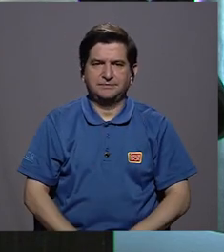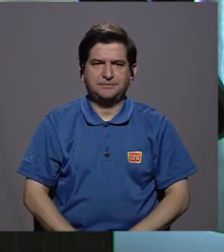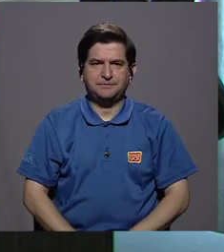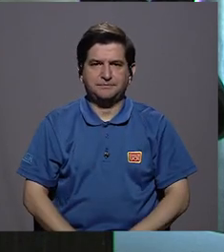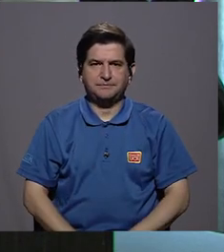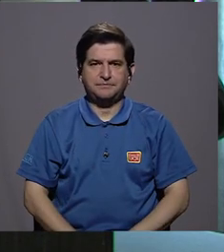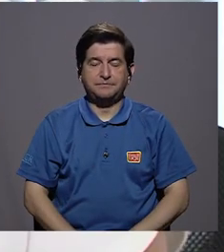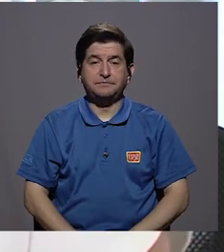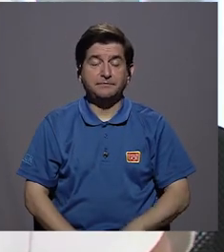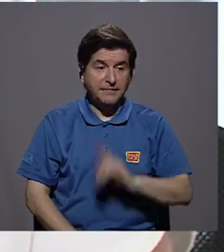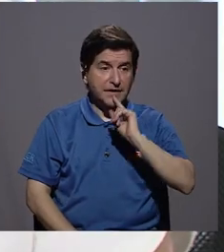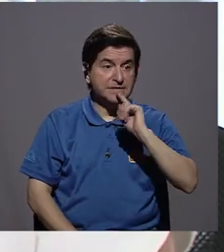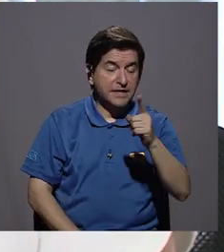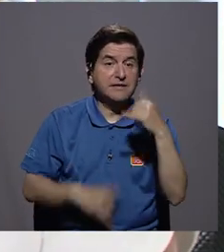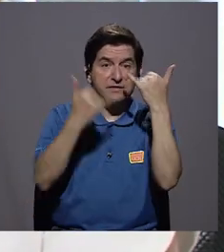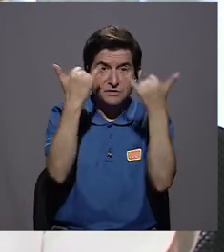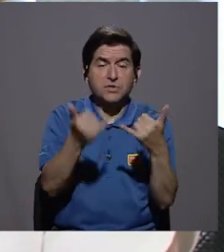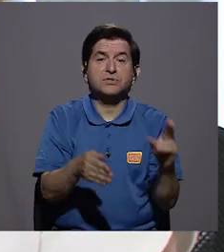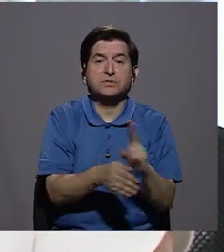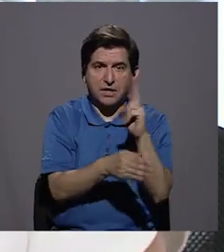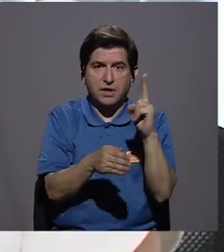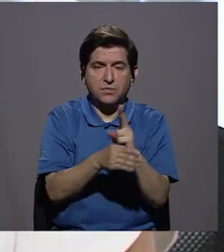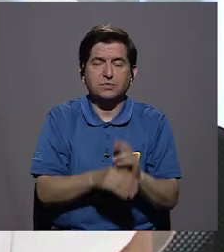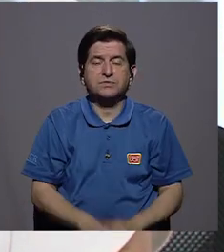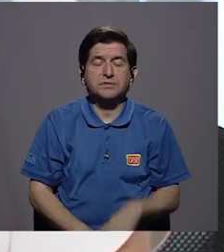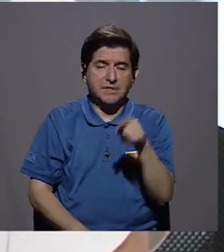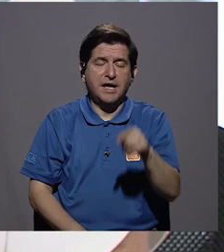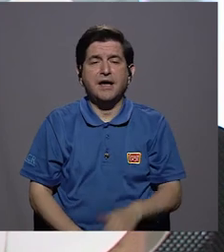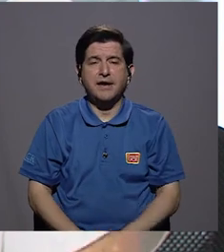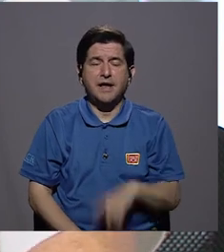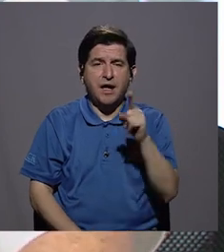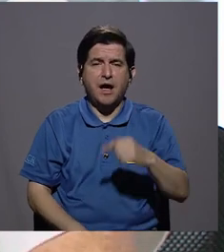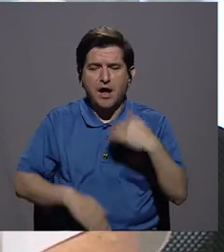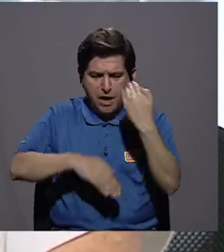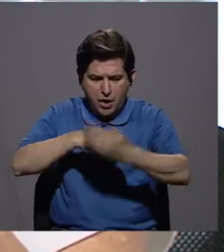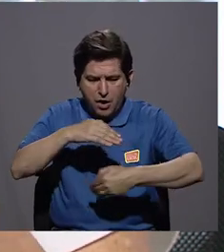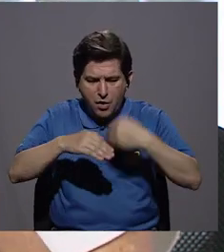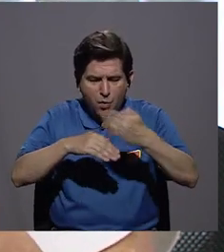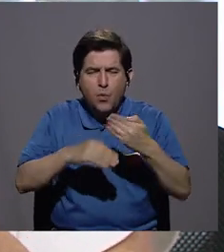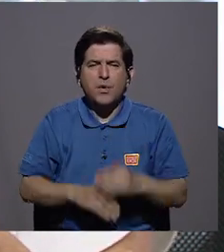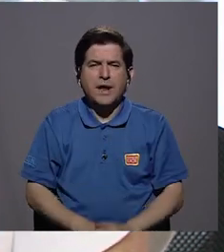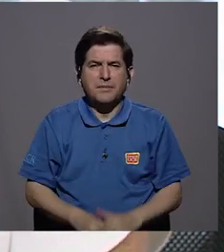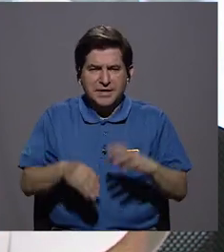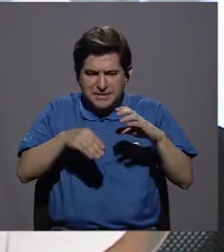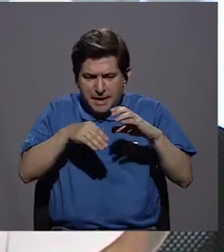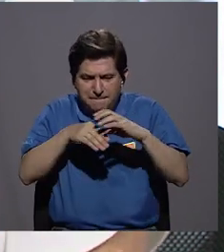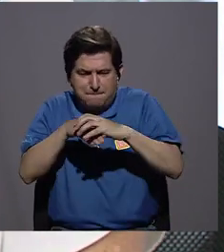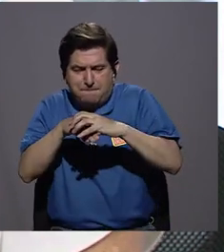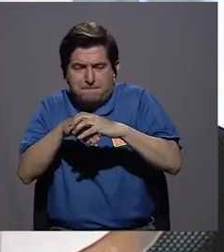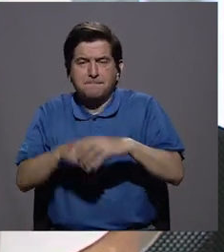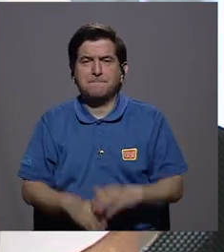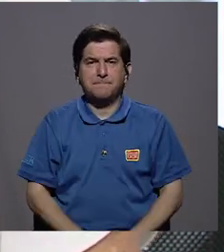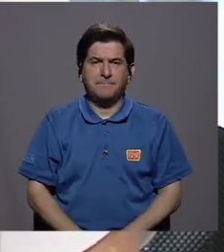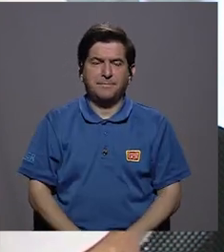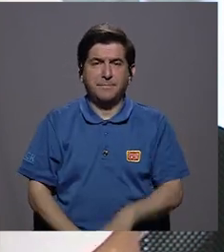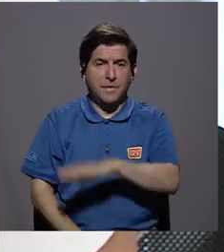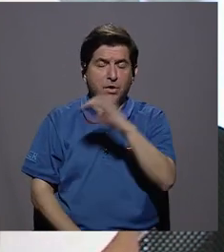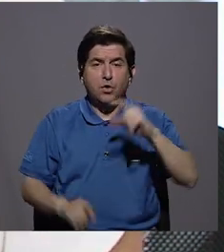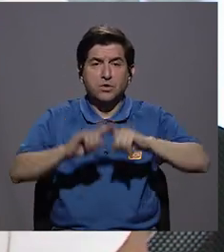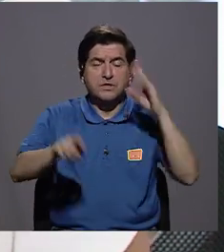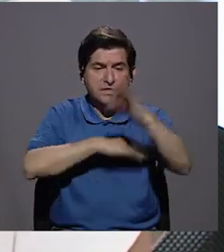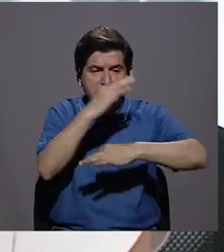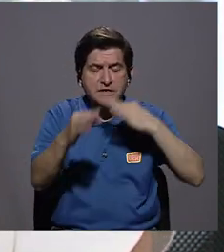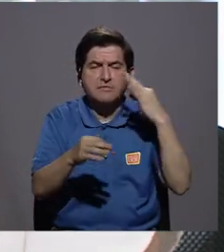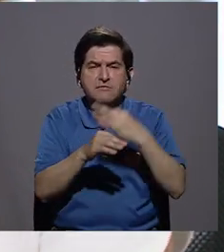De que incluso se les ha dicho de que tienen que usar lo que es vendaje compresivo, o medias compresivas y demás y usar